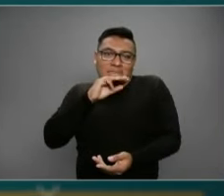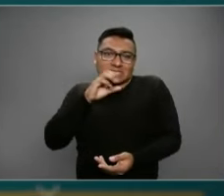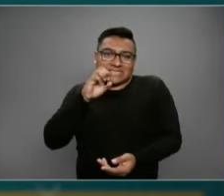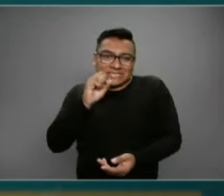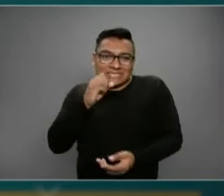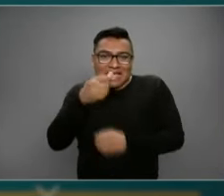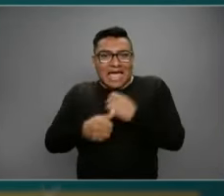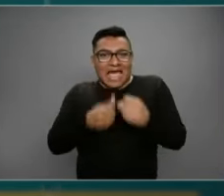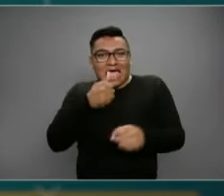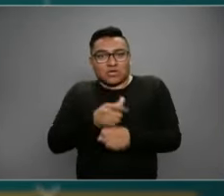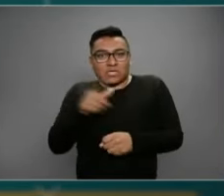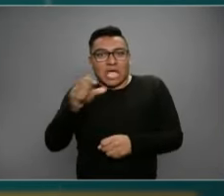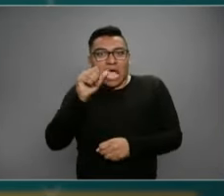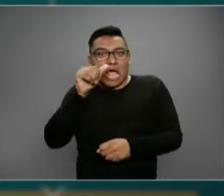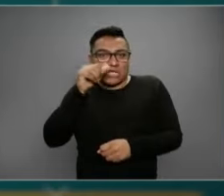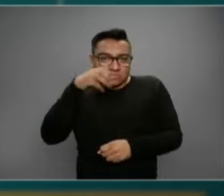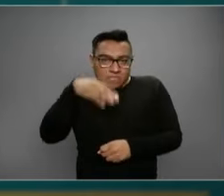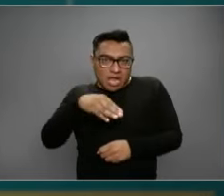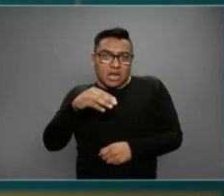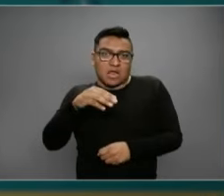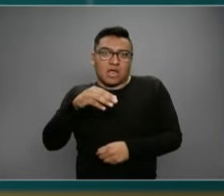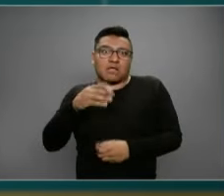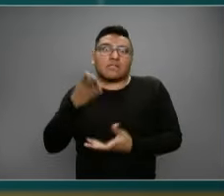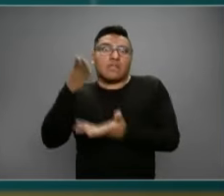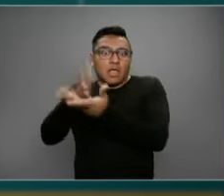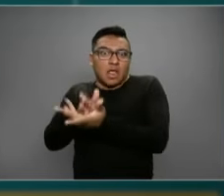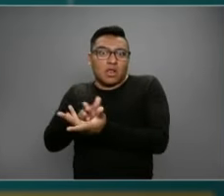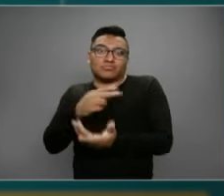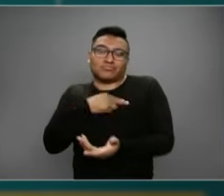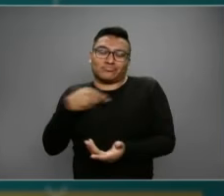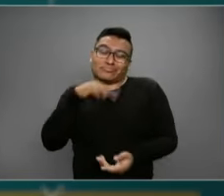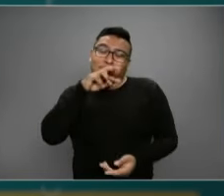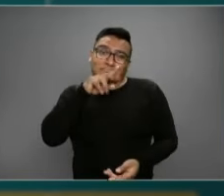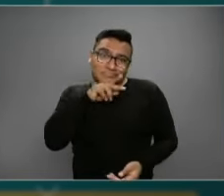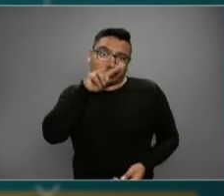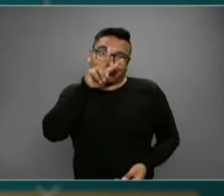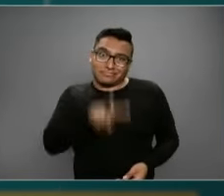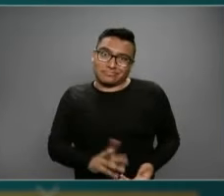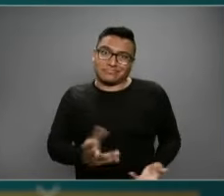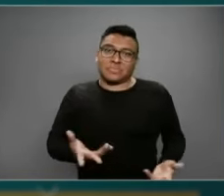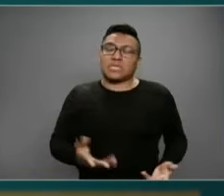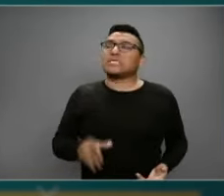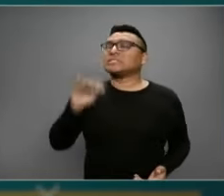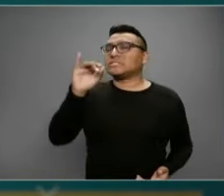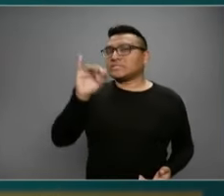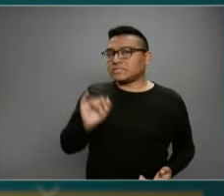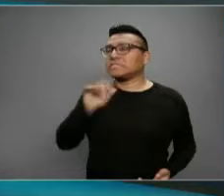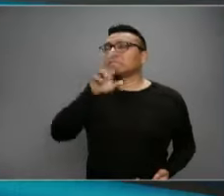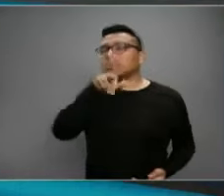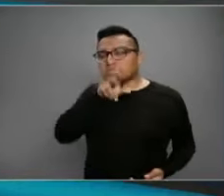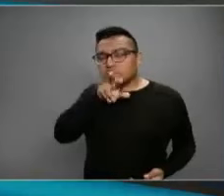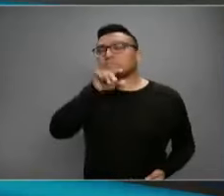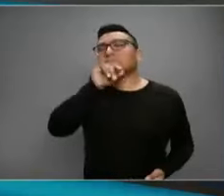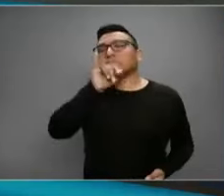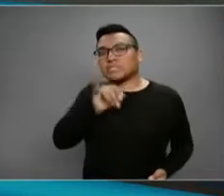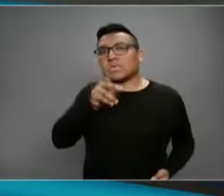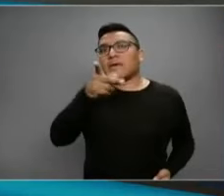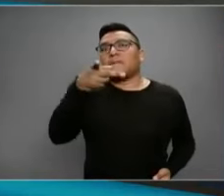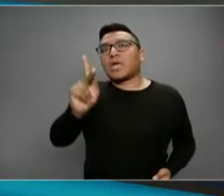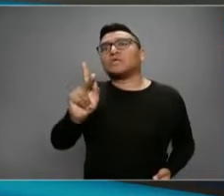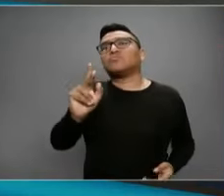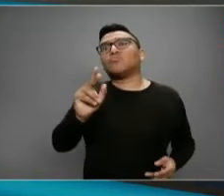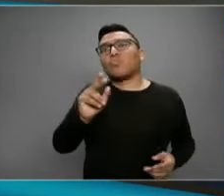padece asma. Estamos preocupadas. Bien, hay que preocuparse, sí. Hay que